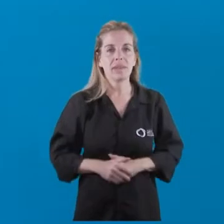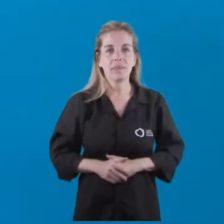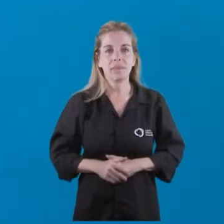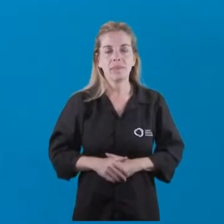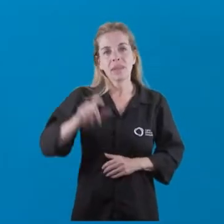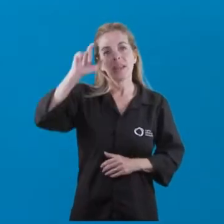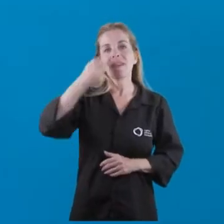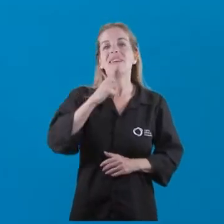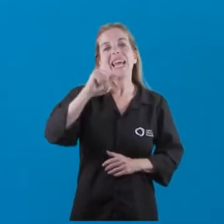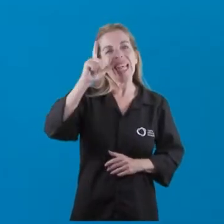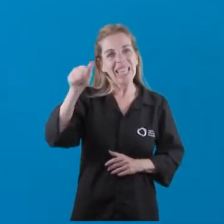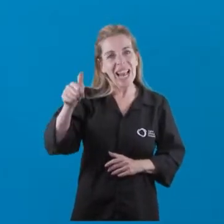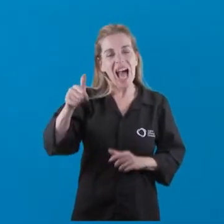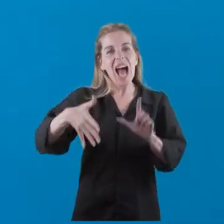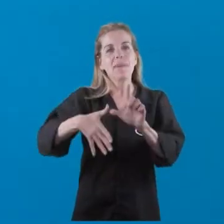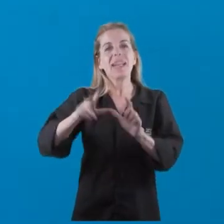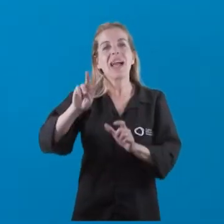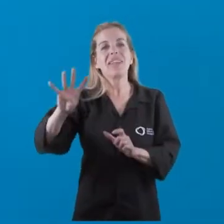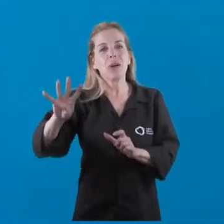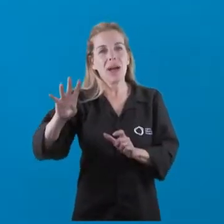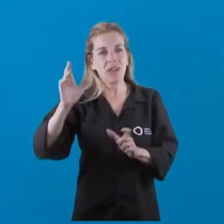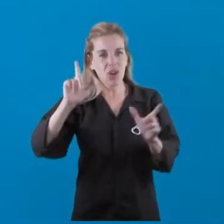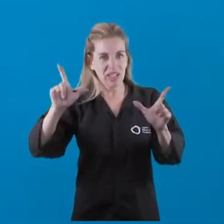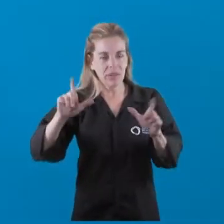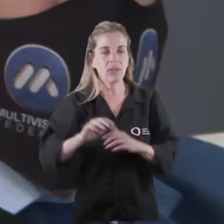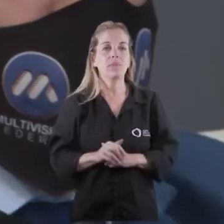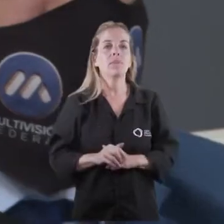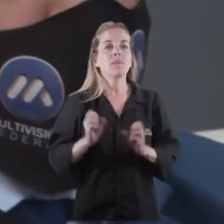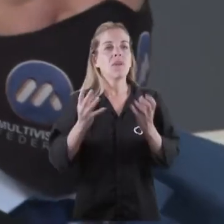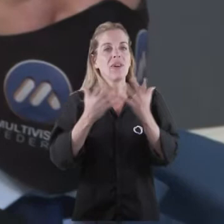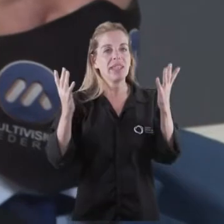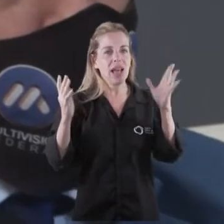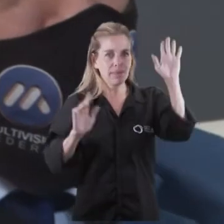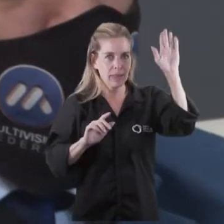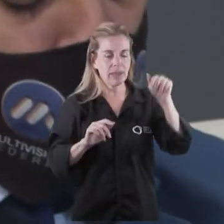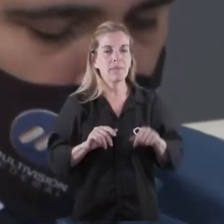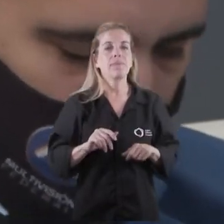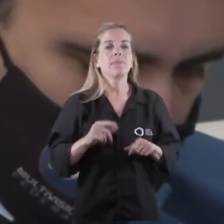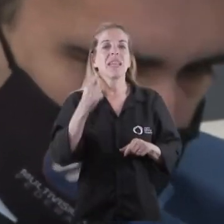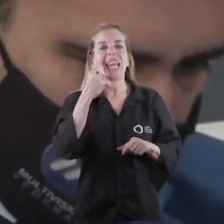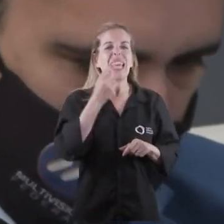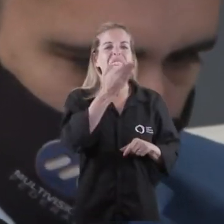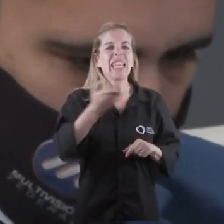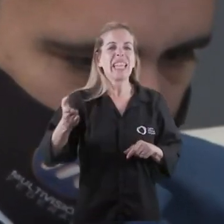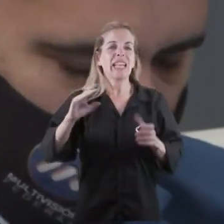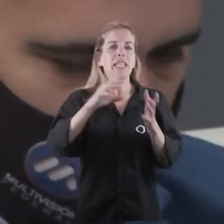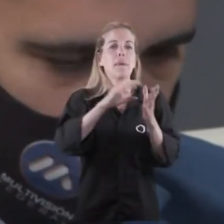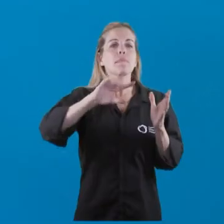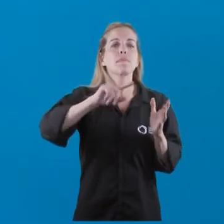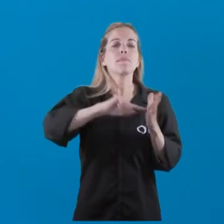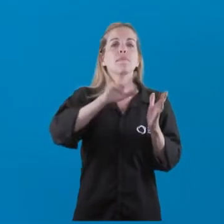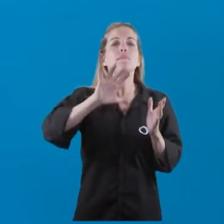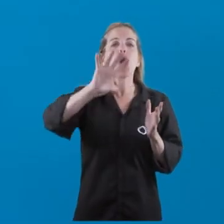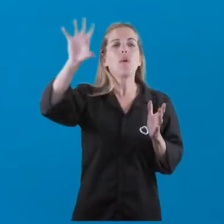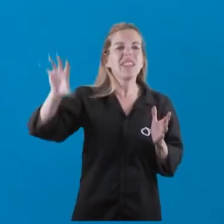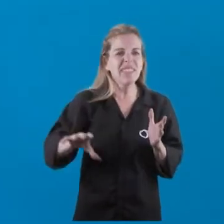Estela Garnica, de América 24. Buenos días, Gabriela. Sí, acá estoy. Los intendentes del Conurbano Bonaerense, sobre todo el